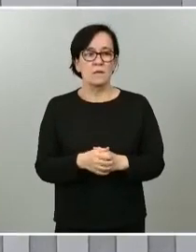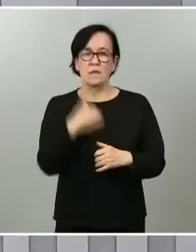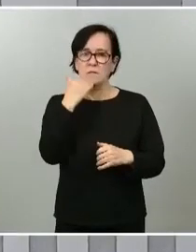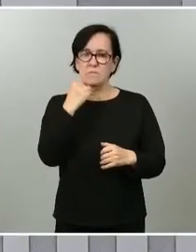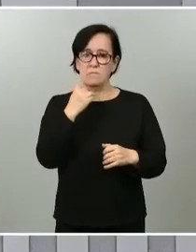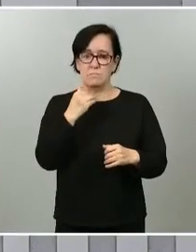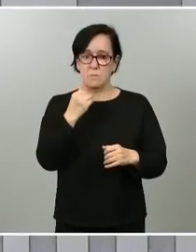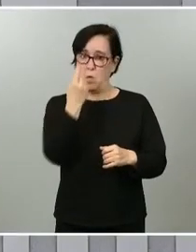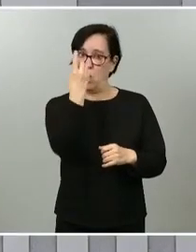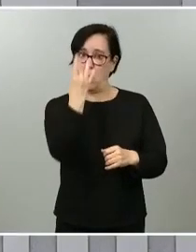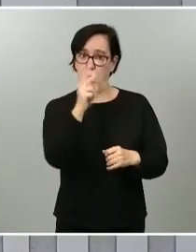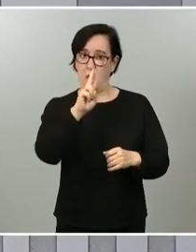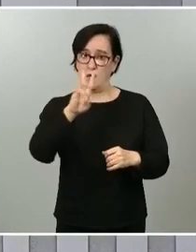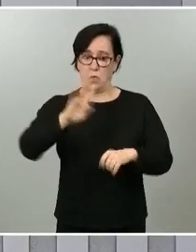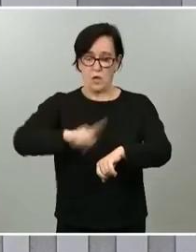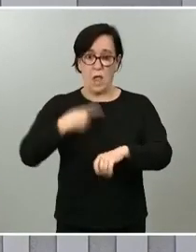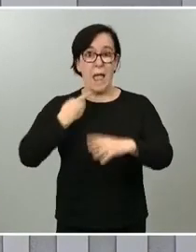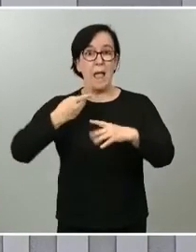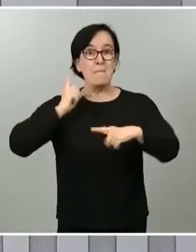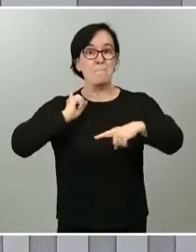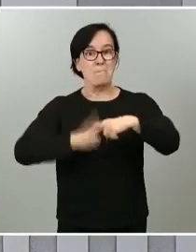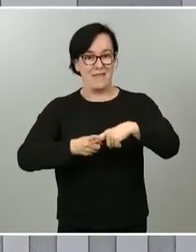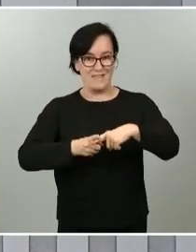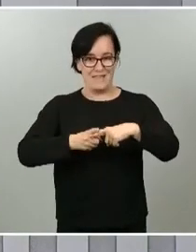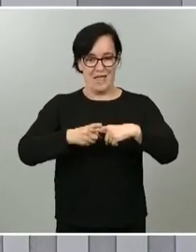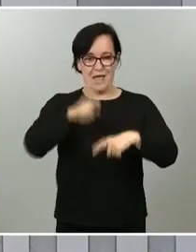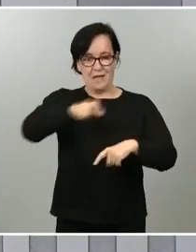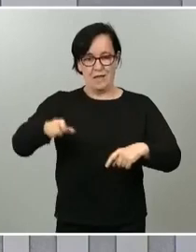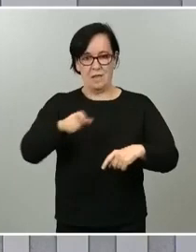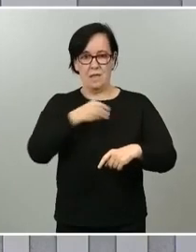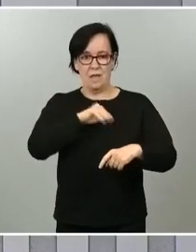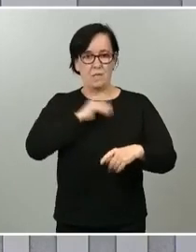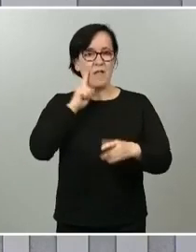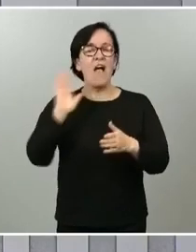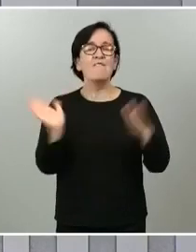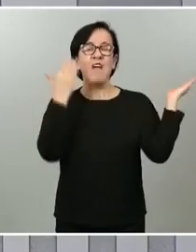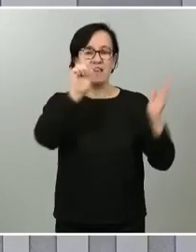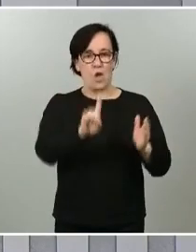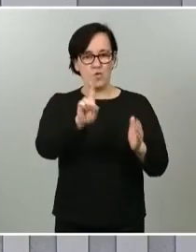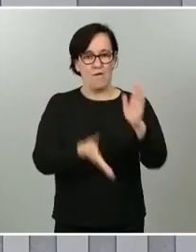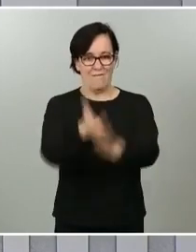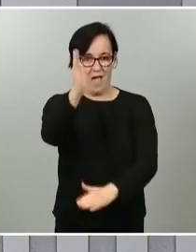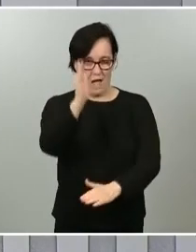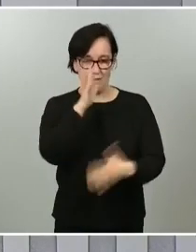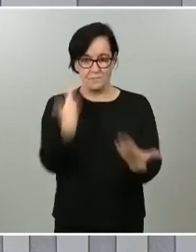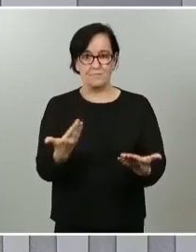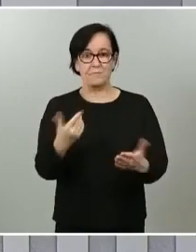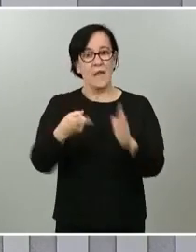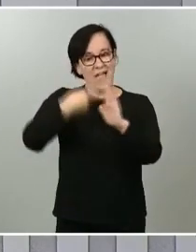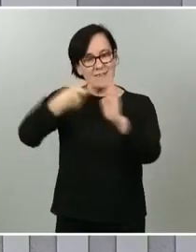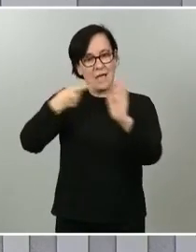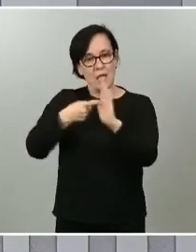horas para que la mitad de los españoles pasen a la fase 1 de la desescalada, lo que supone un importante